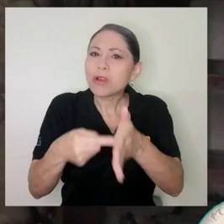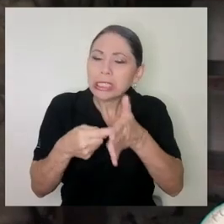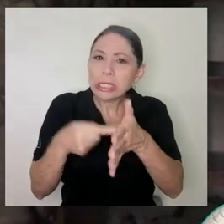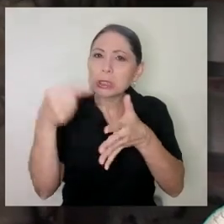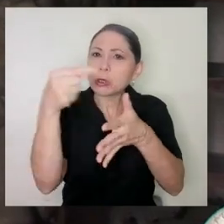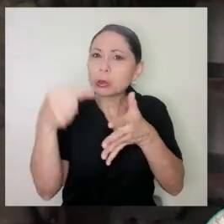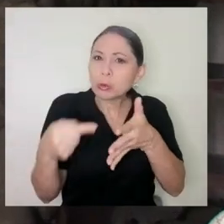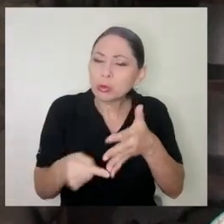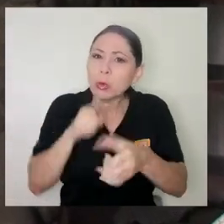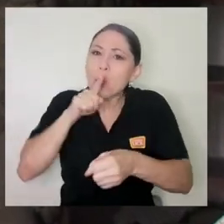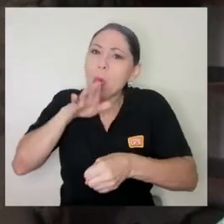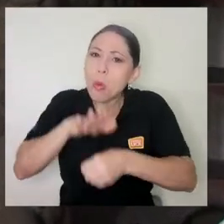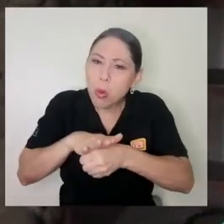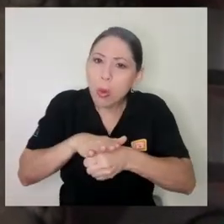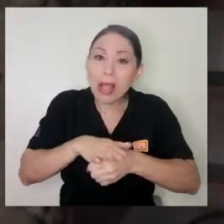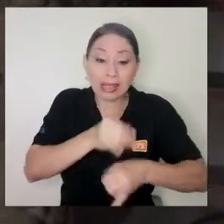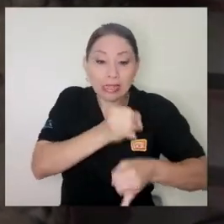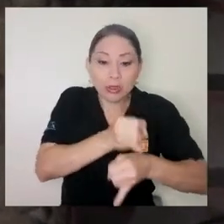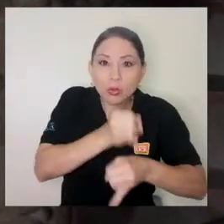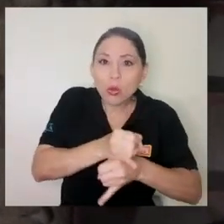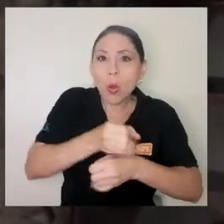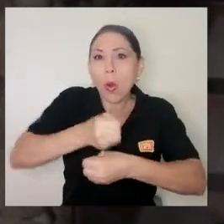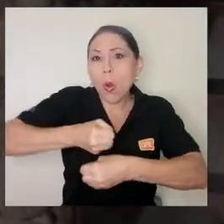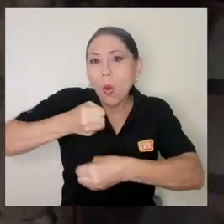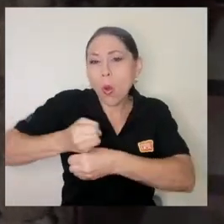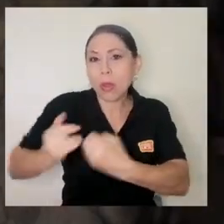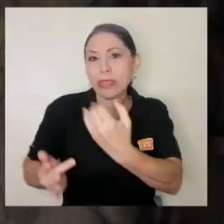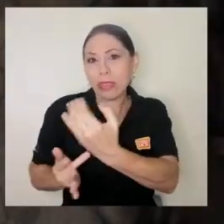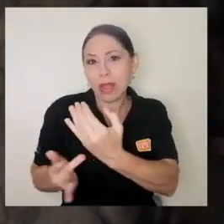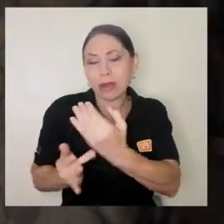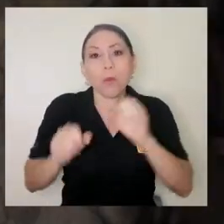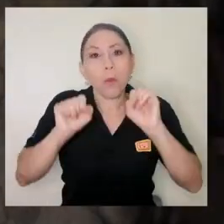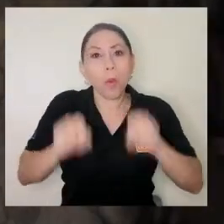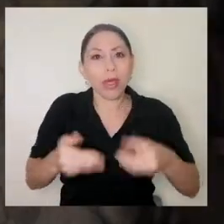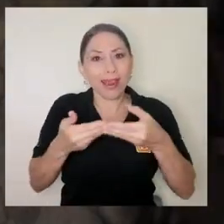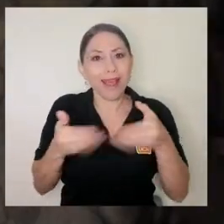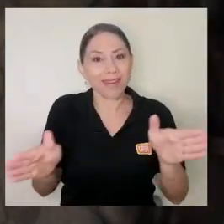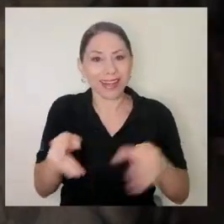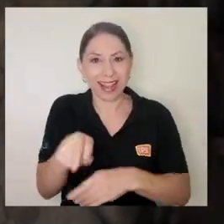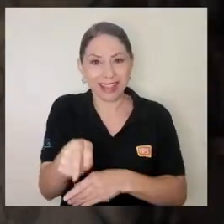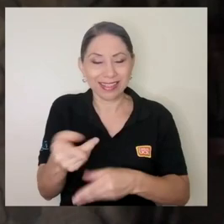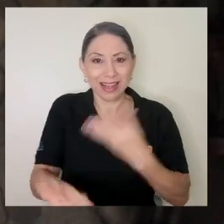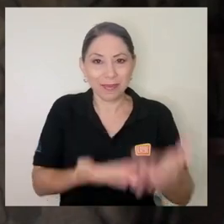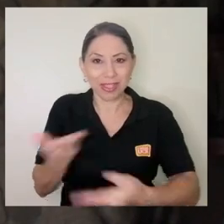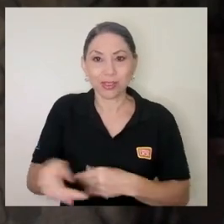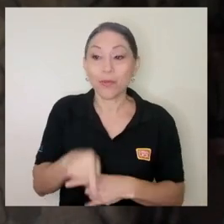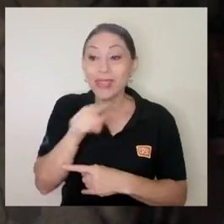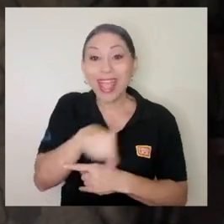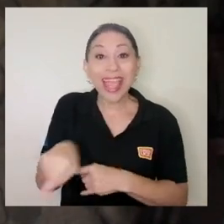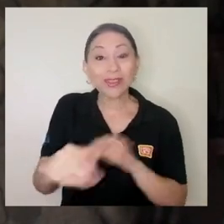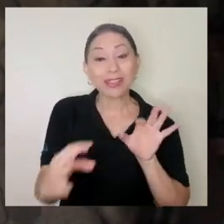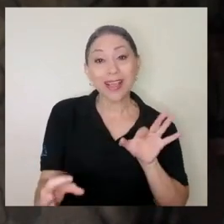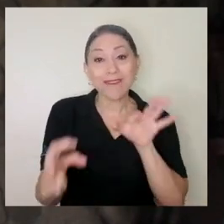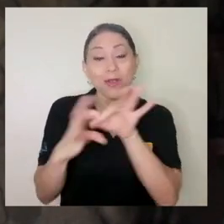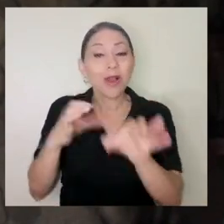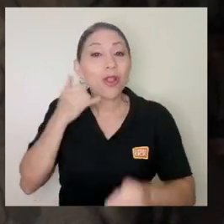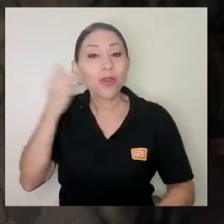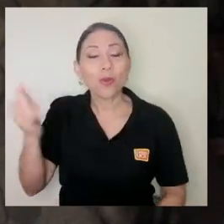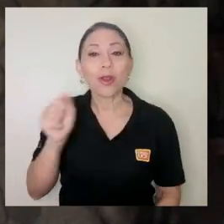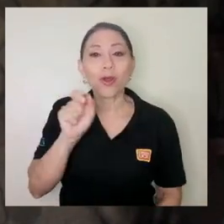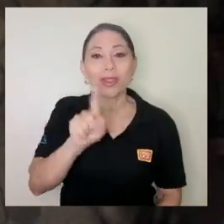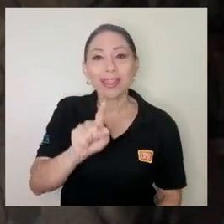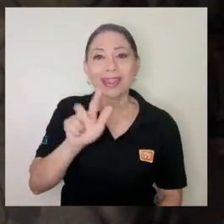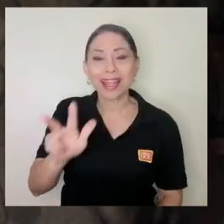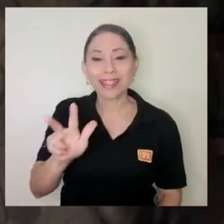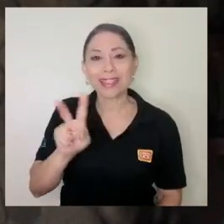institucionales, operativos, técnicos, para poder abrir el servicio. El despacho está vinculado al 1322, de hecho, le llamamos